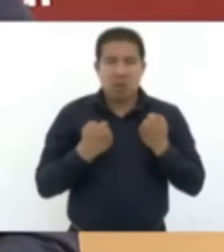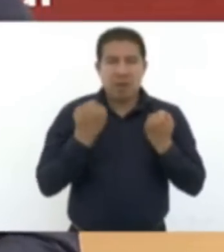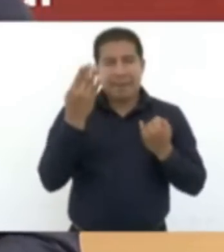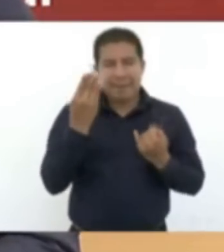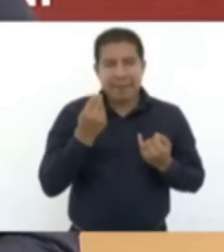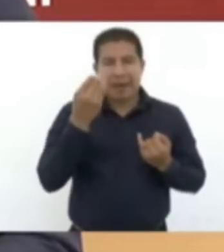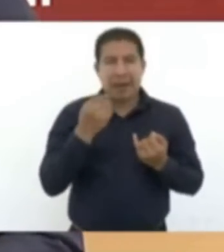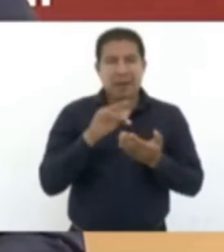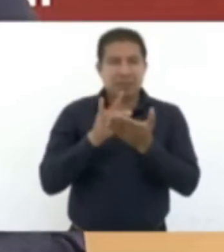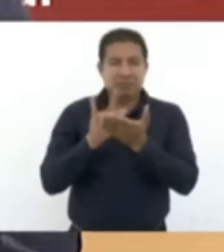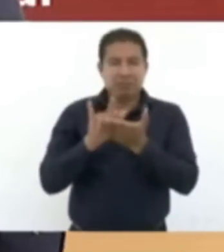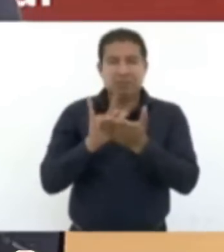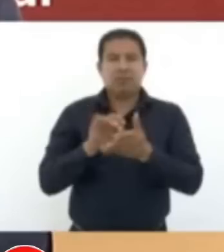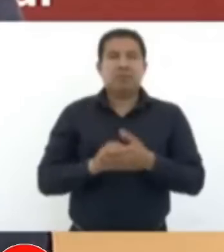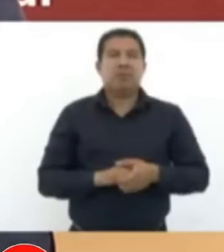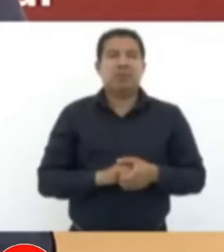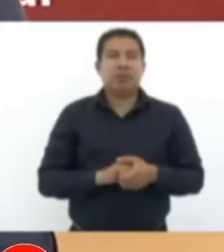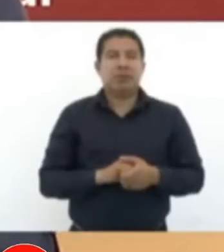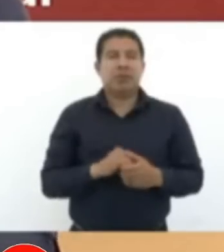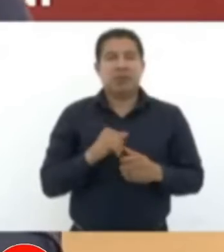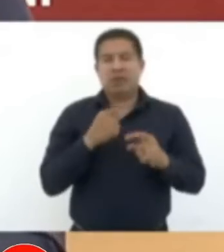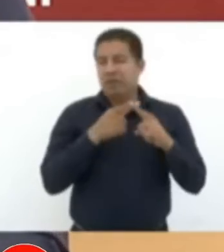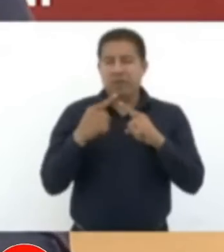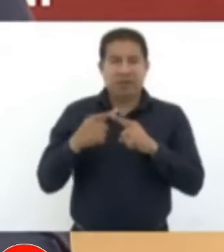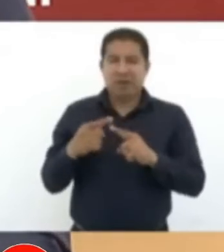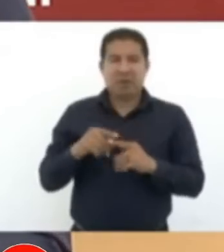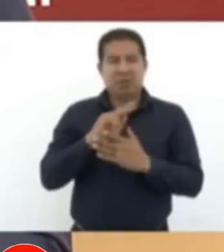becas, que están en cualquier programa.